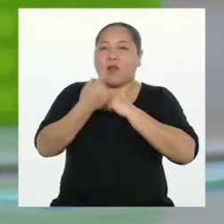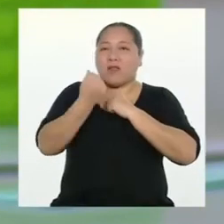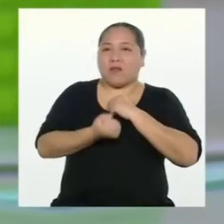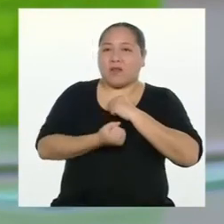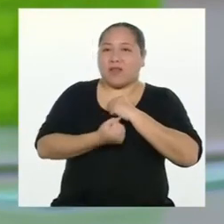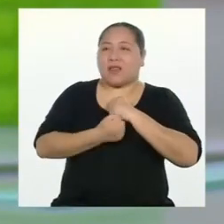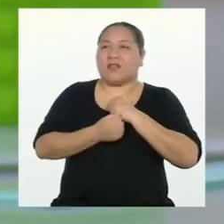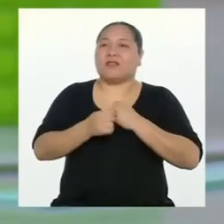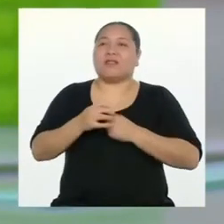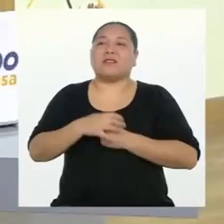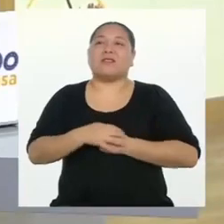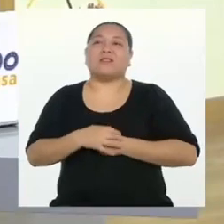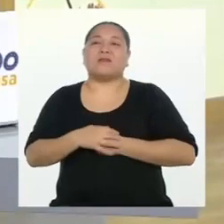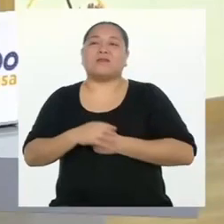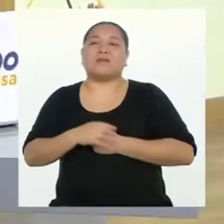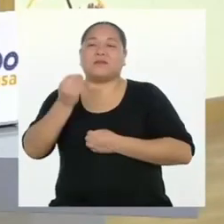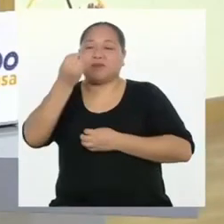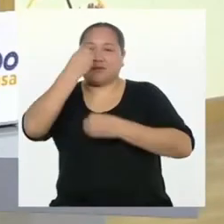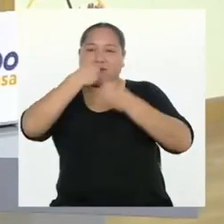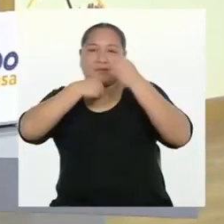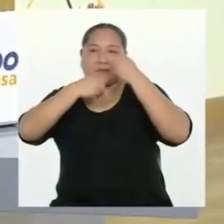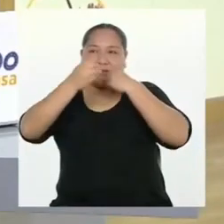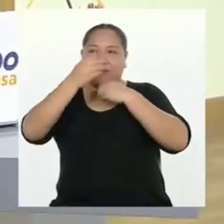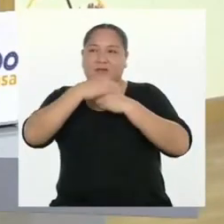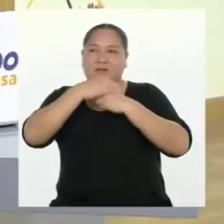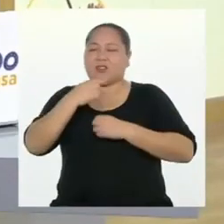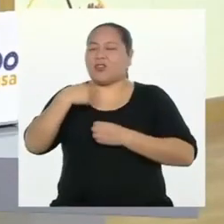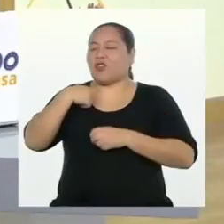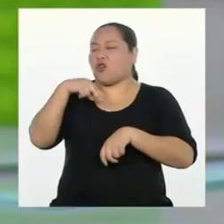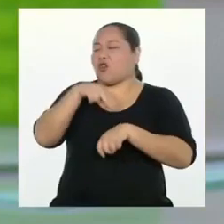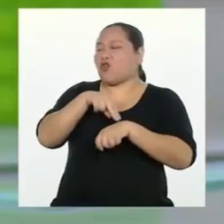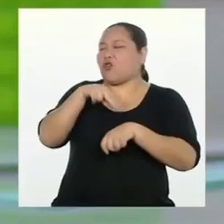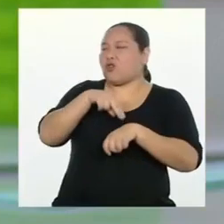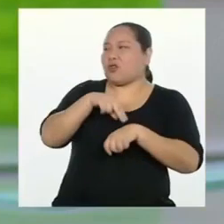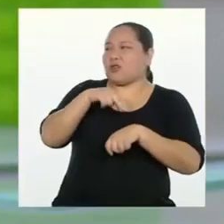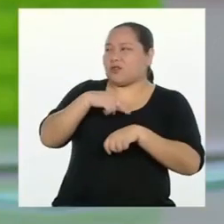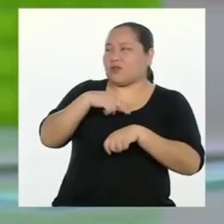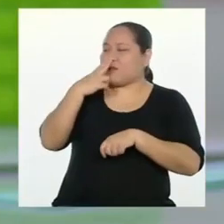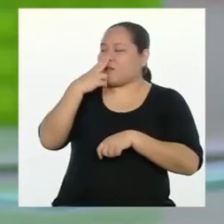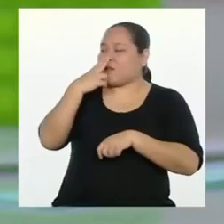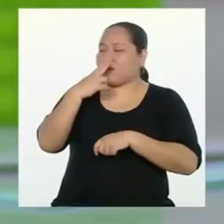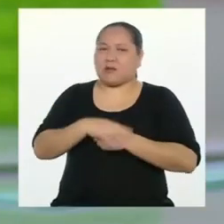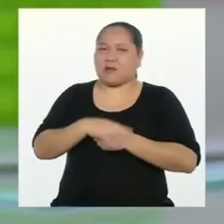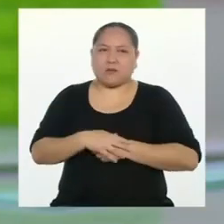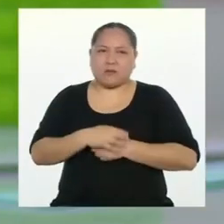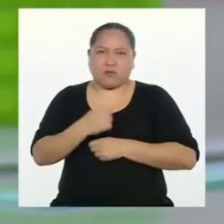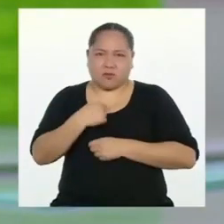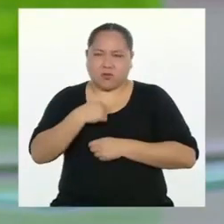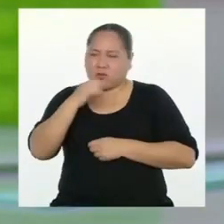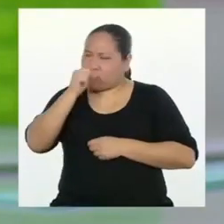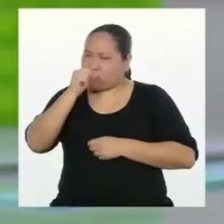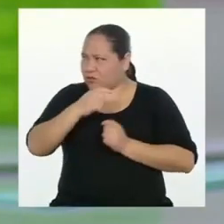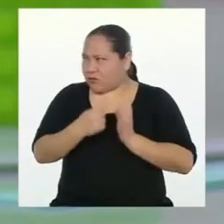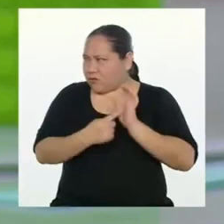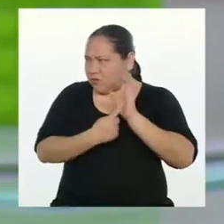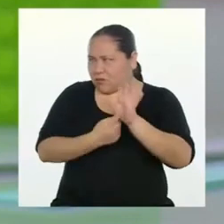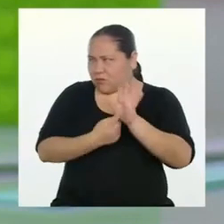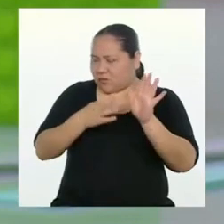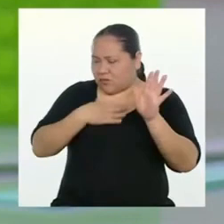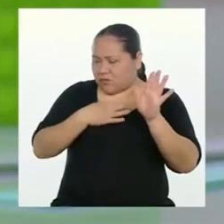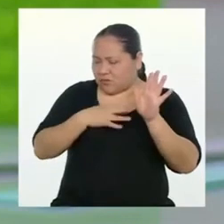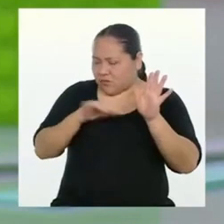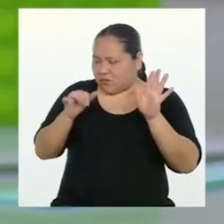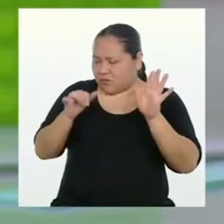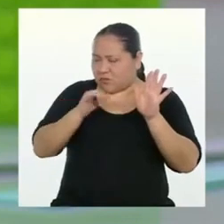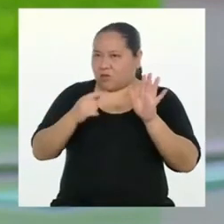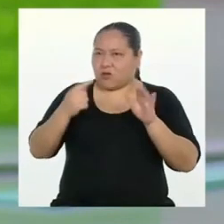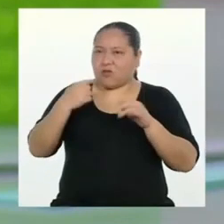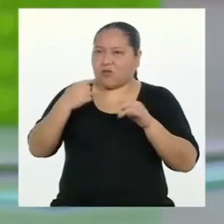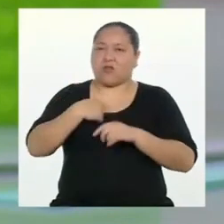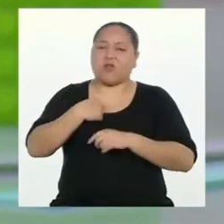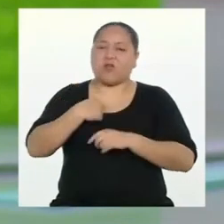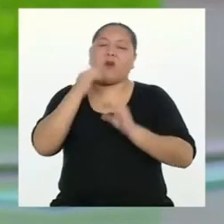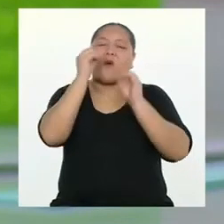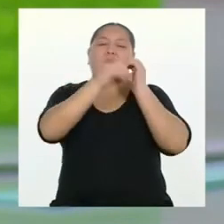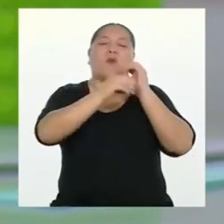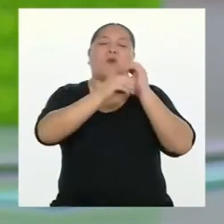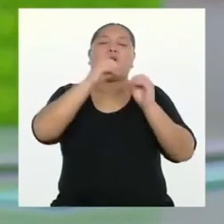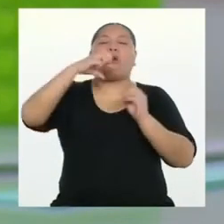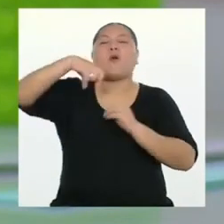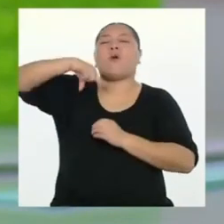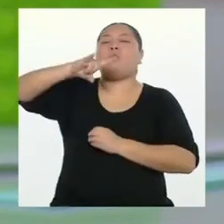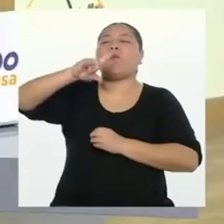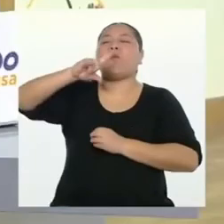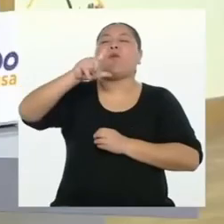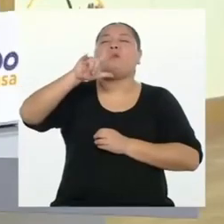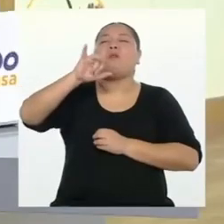Tocino, nutricionista profesional. Tocino, tú no eres nutricionista. Pero sí que me vendo como una, ¿verdad? Debería ser publicista.